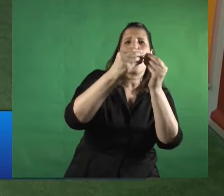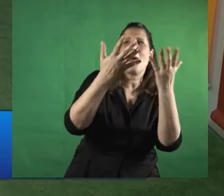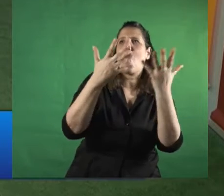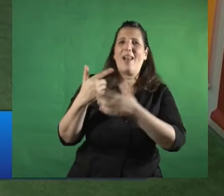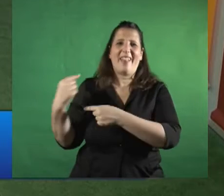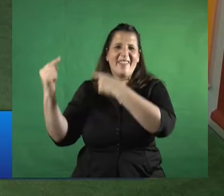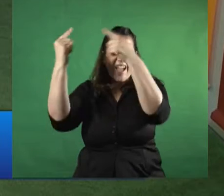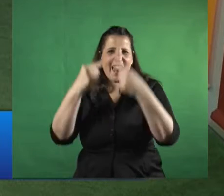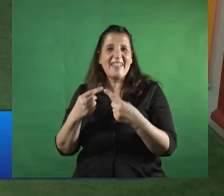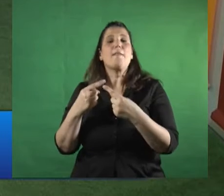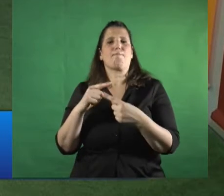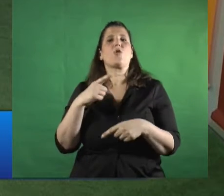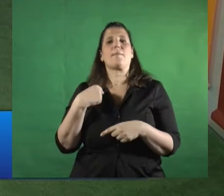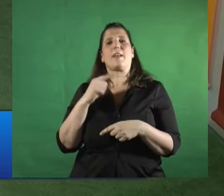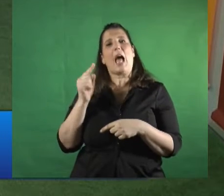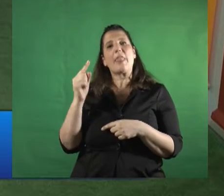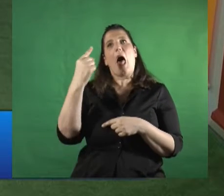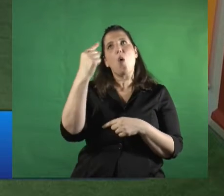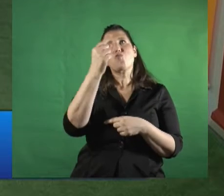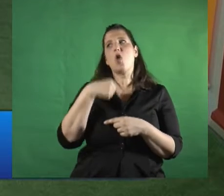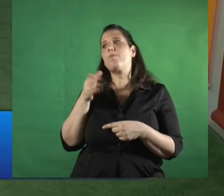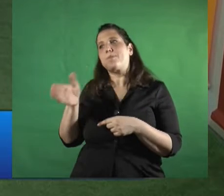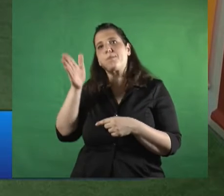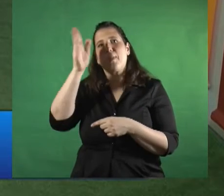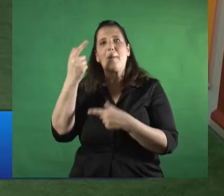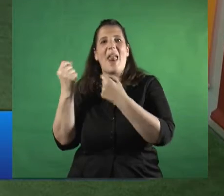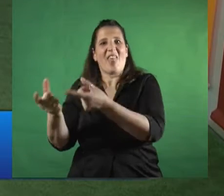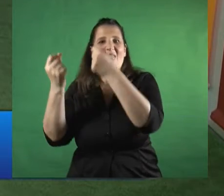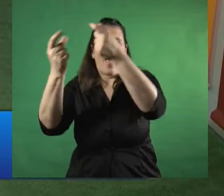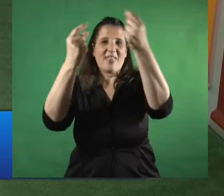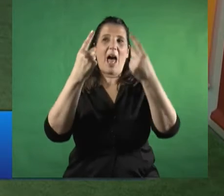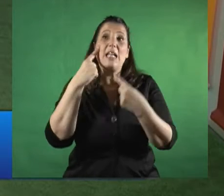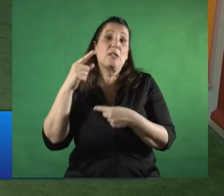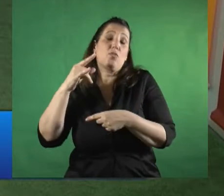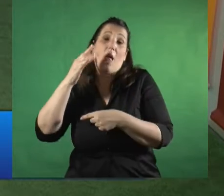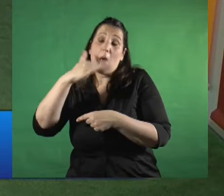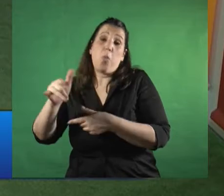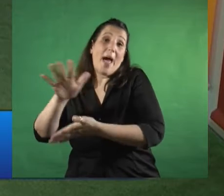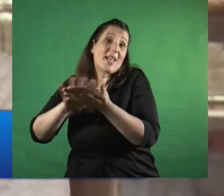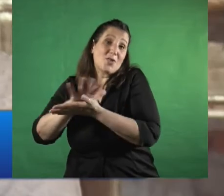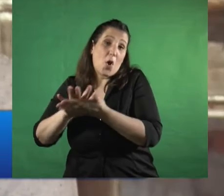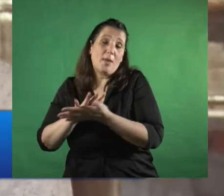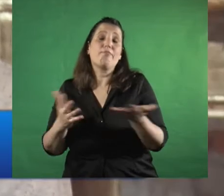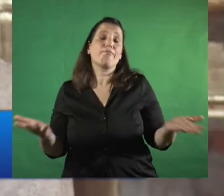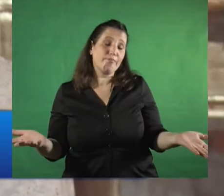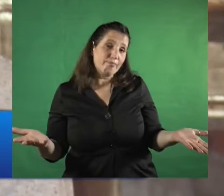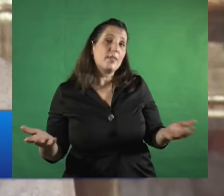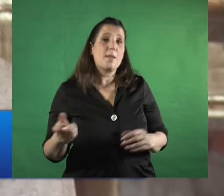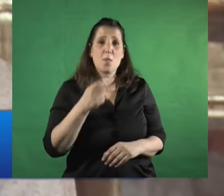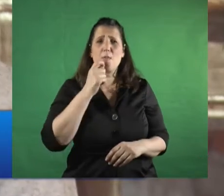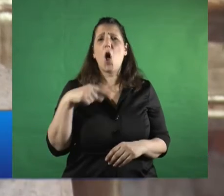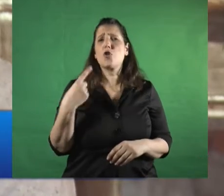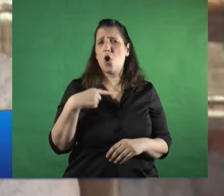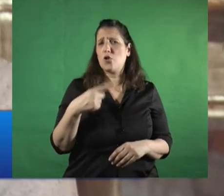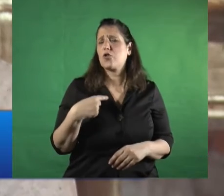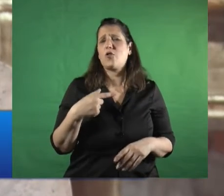cada sede cada provincia puede gestionar y resolver tal cual nosotros si bien nos convocan y vamos y queremos ir a